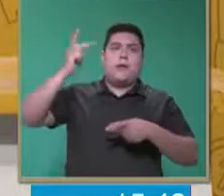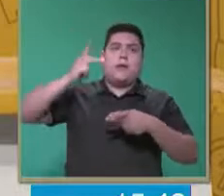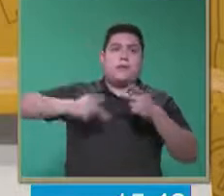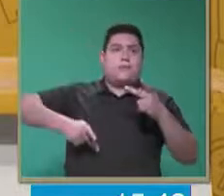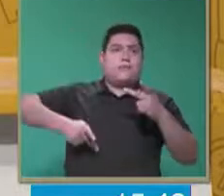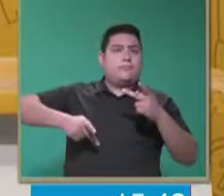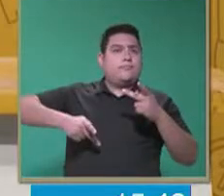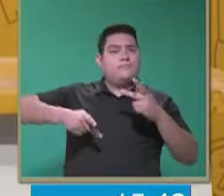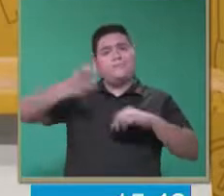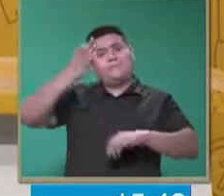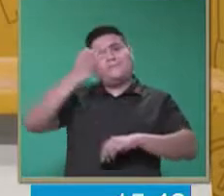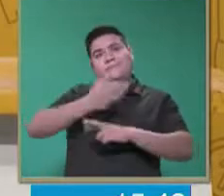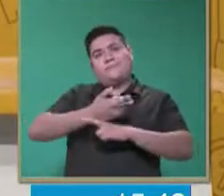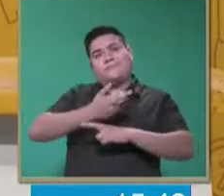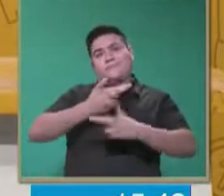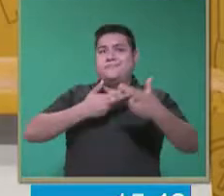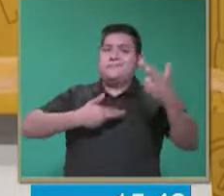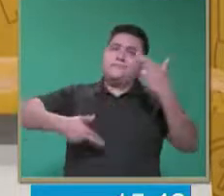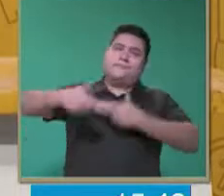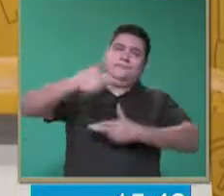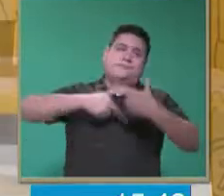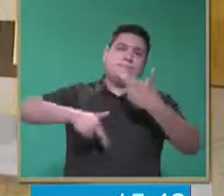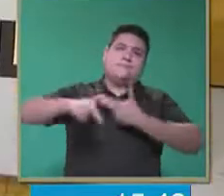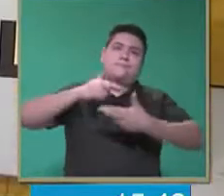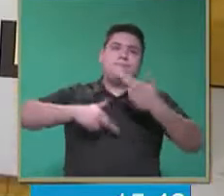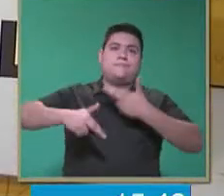Vamos a una pausa y regresamos.